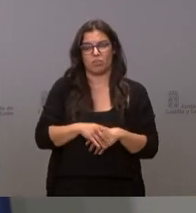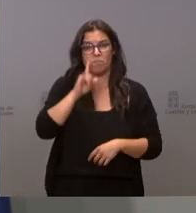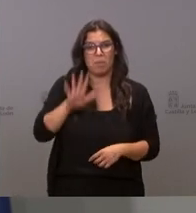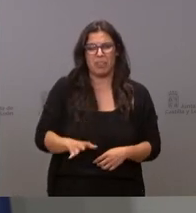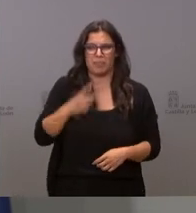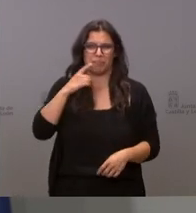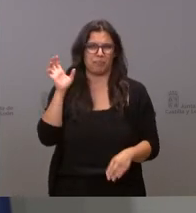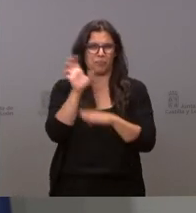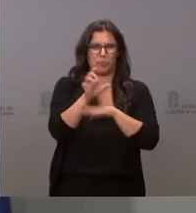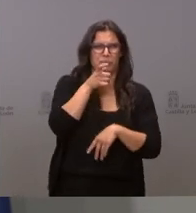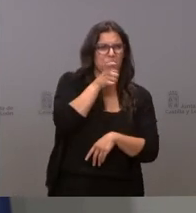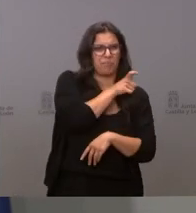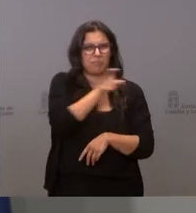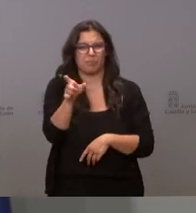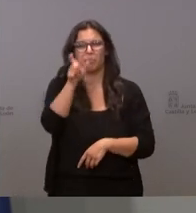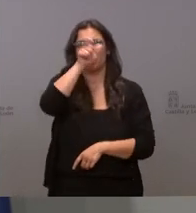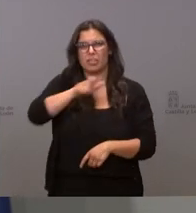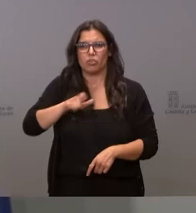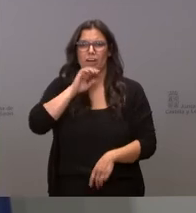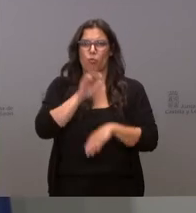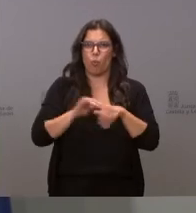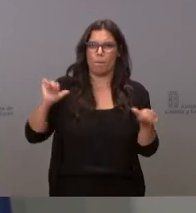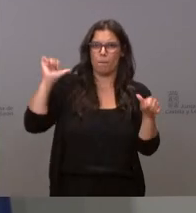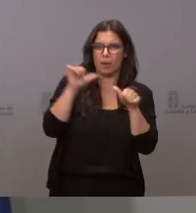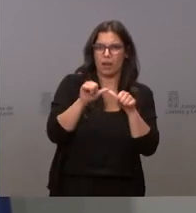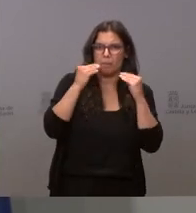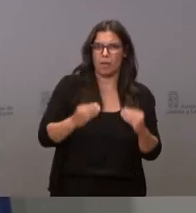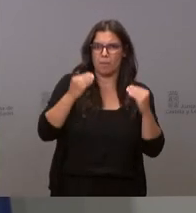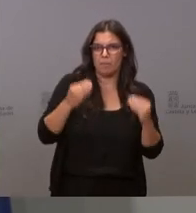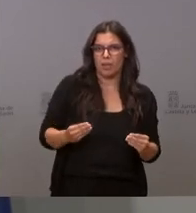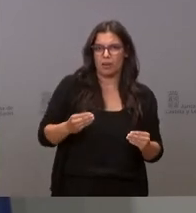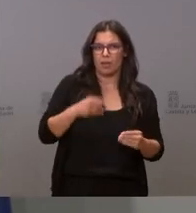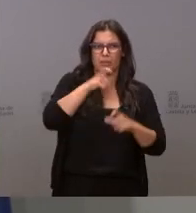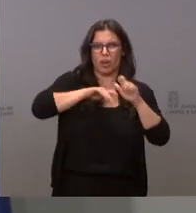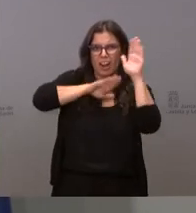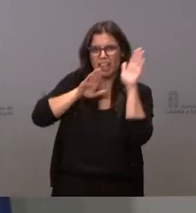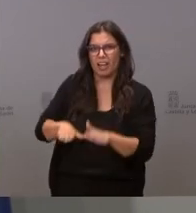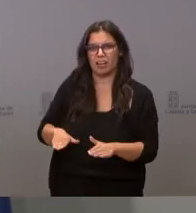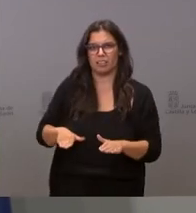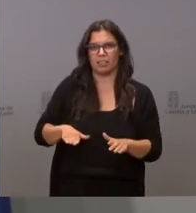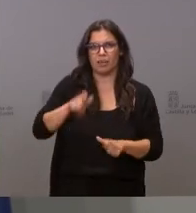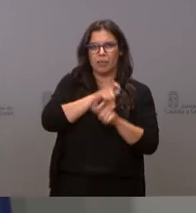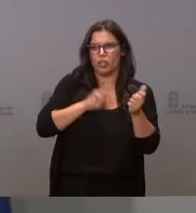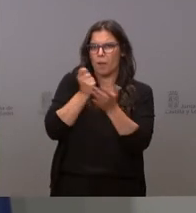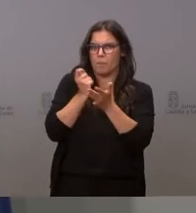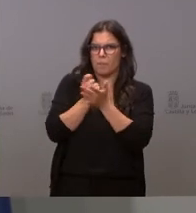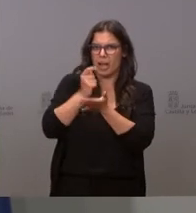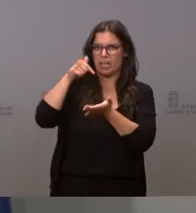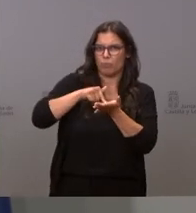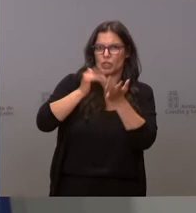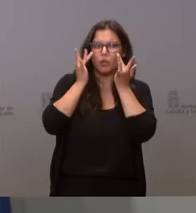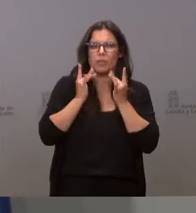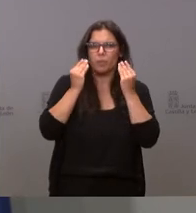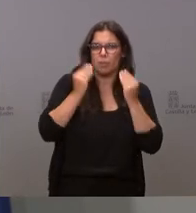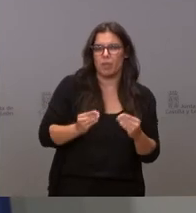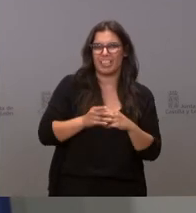insulto a quienes cumplen las normas a quienes son leales a quienes pagan sus impuestos me parece un